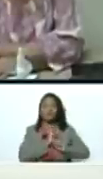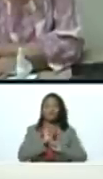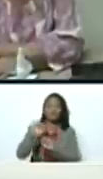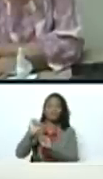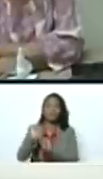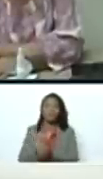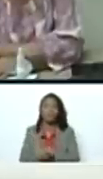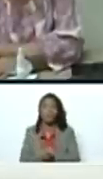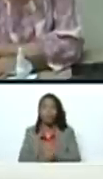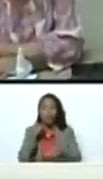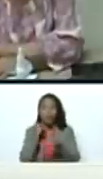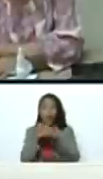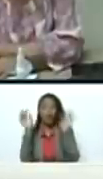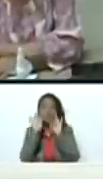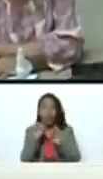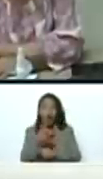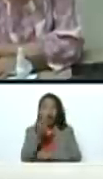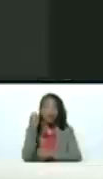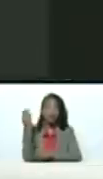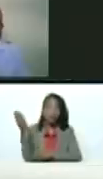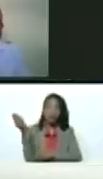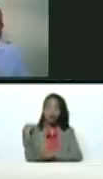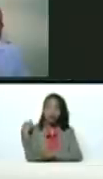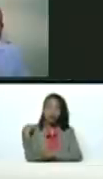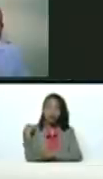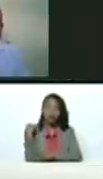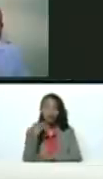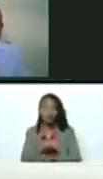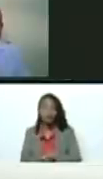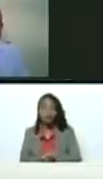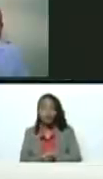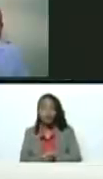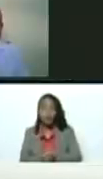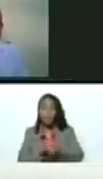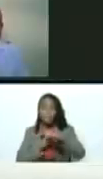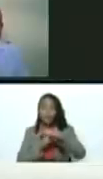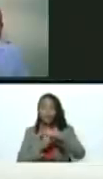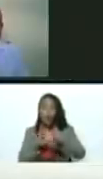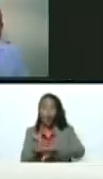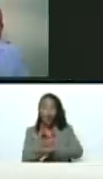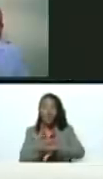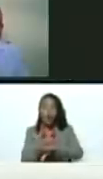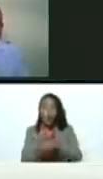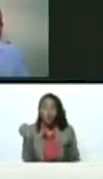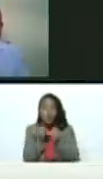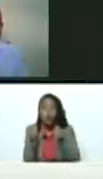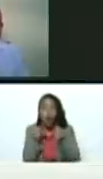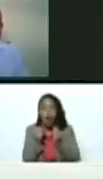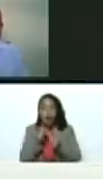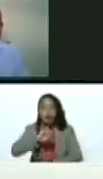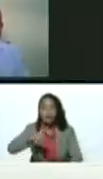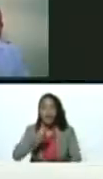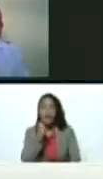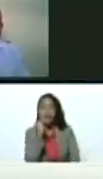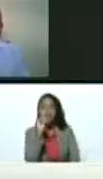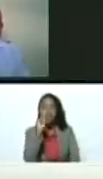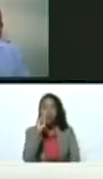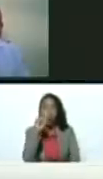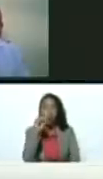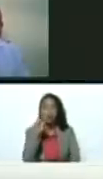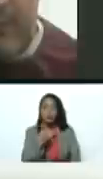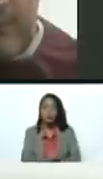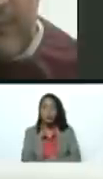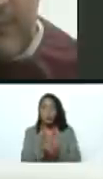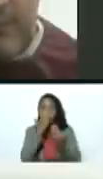Igualmente, ayer me informó que salió positivo el gobernador de Mérida. Jason Guzmán. Jason.